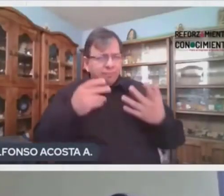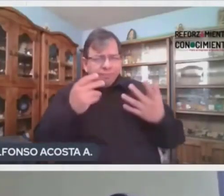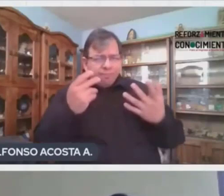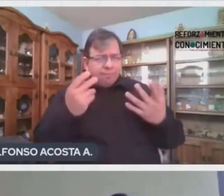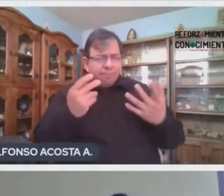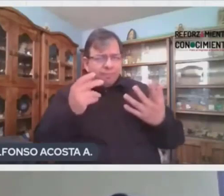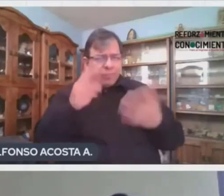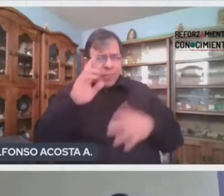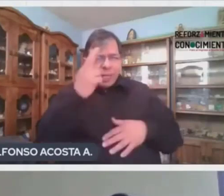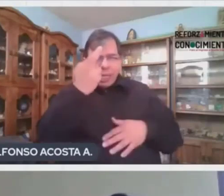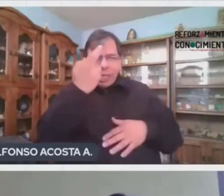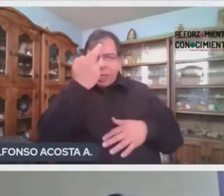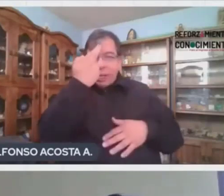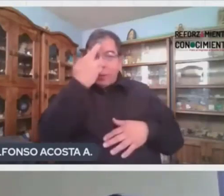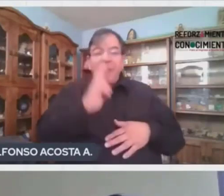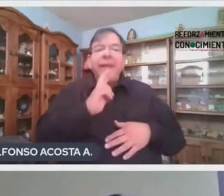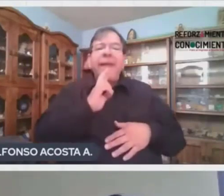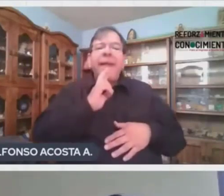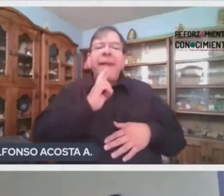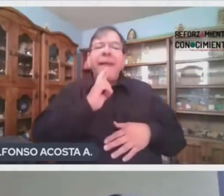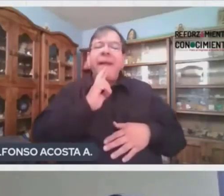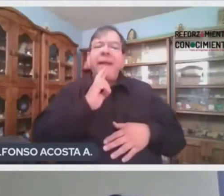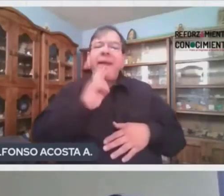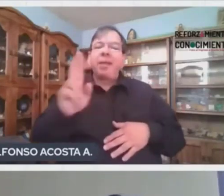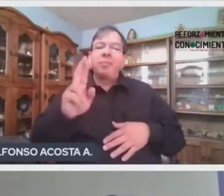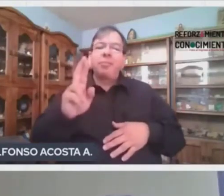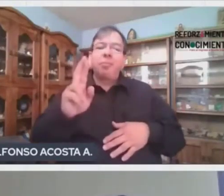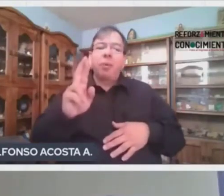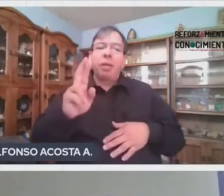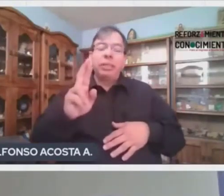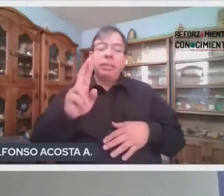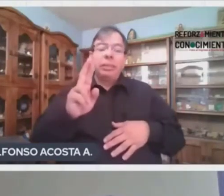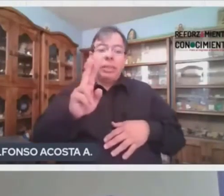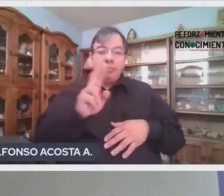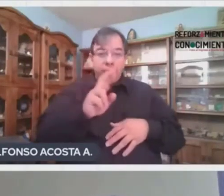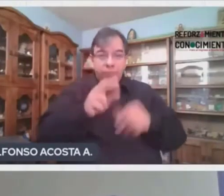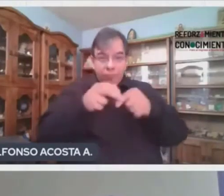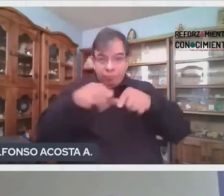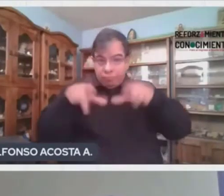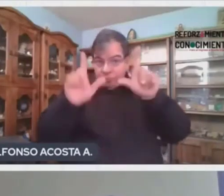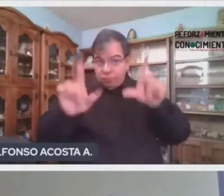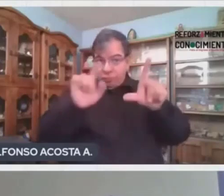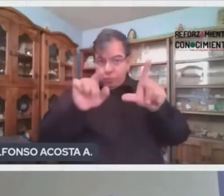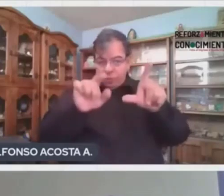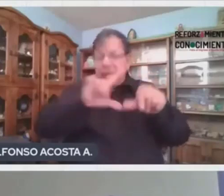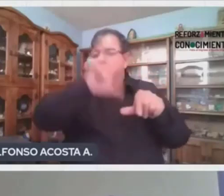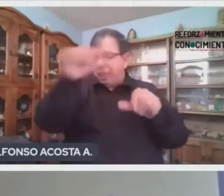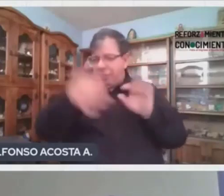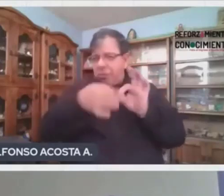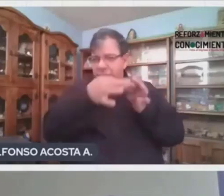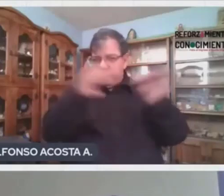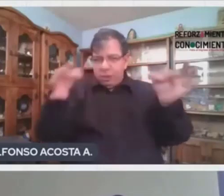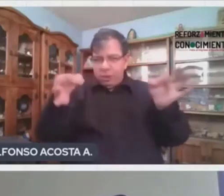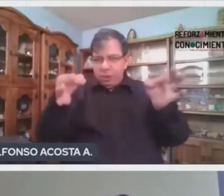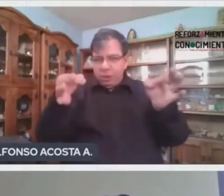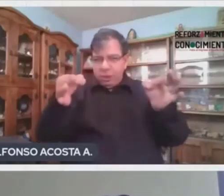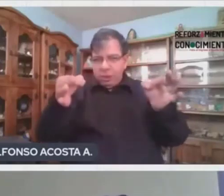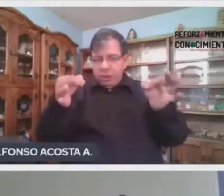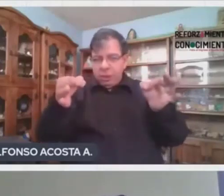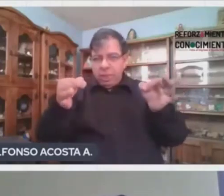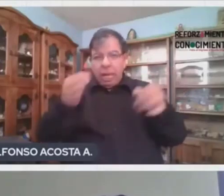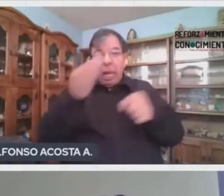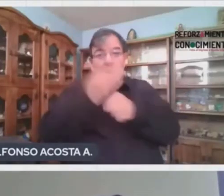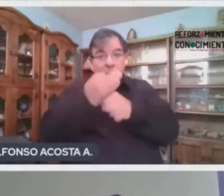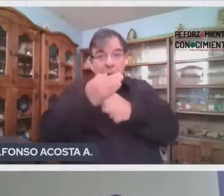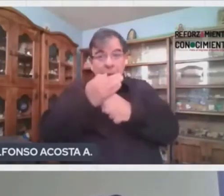Y recuerden que sus respuestas a las preguntas, Rito, las tienen que poner en la publicación. Y pongamos dentro de un rato, ya que no van a